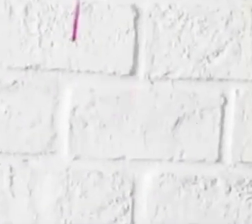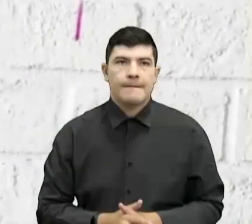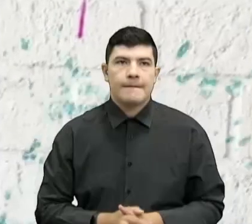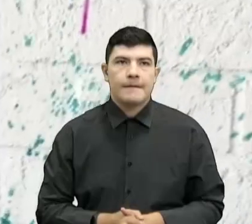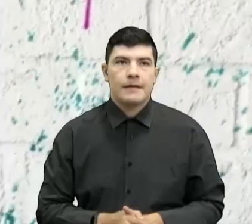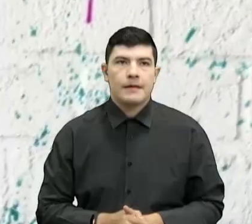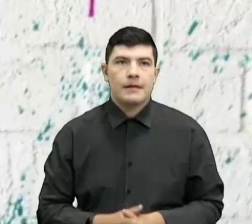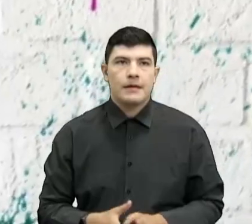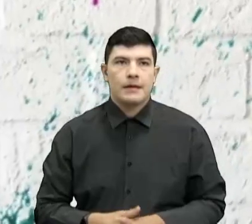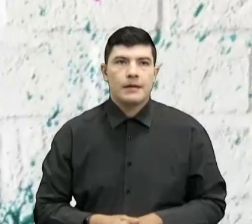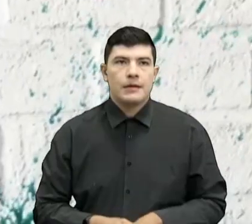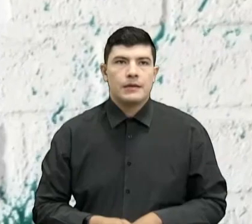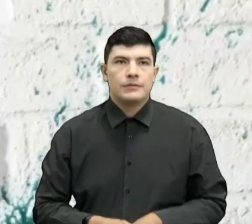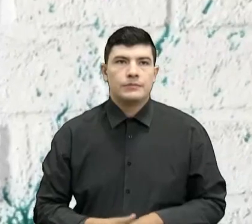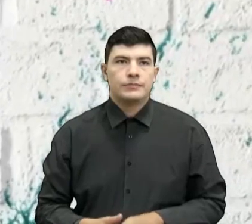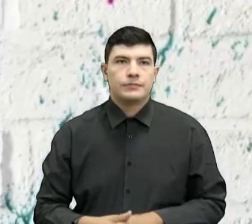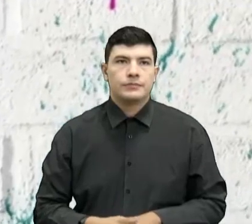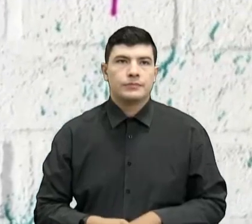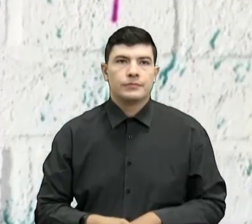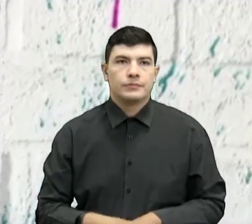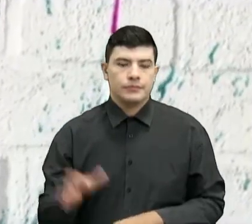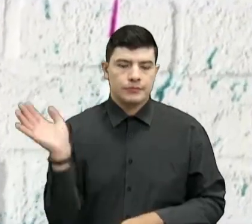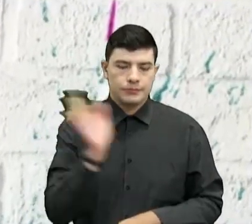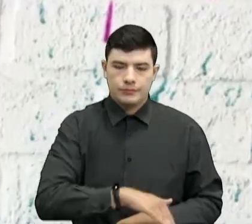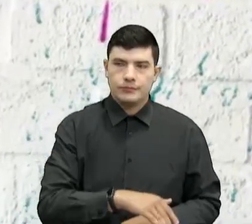Esto es Generación TRO